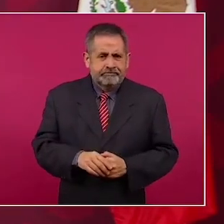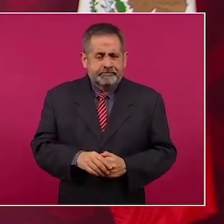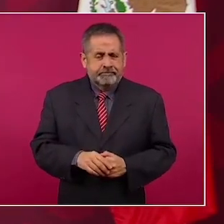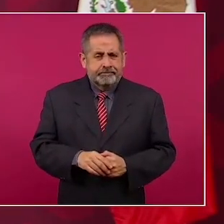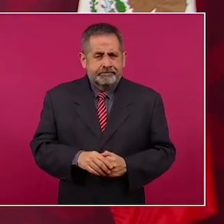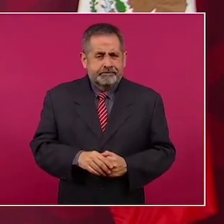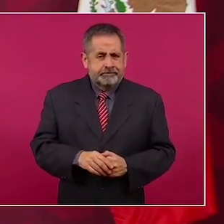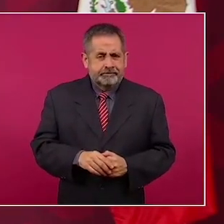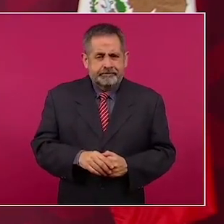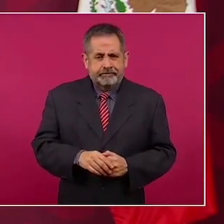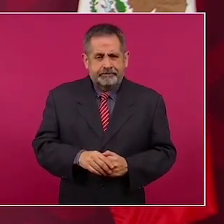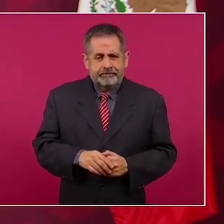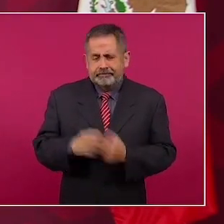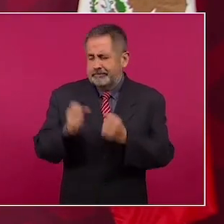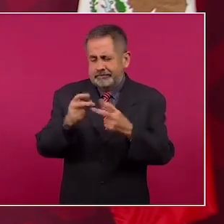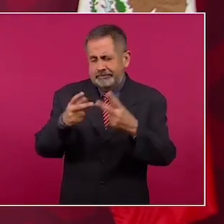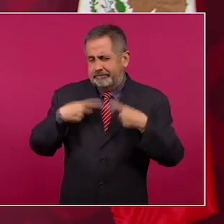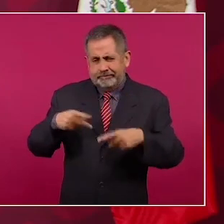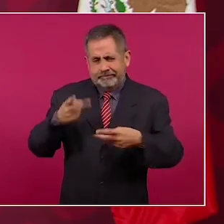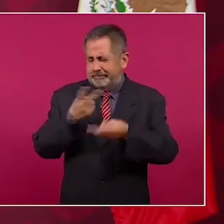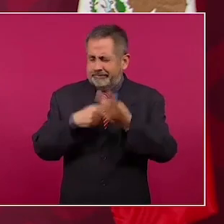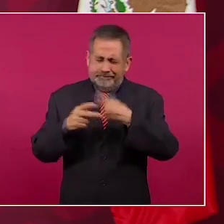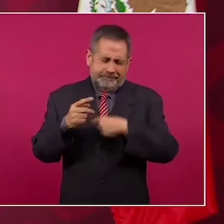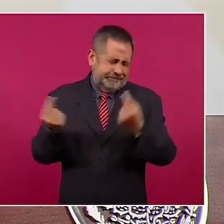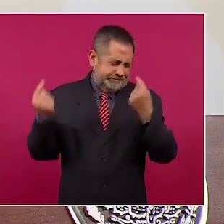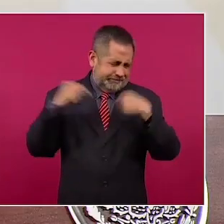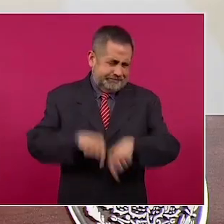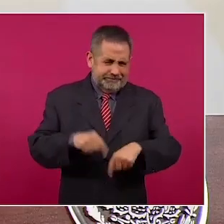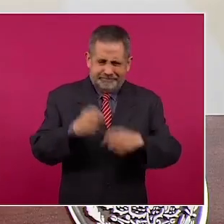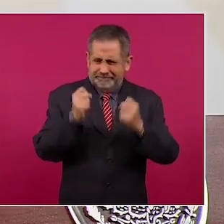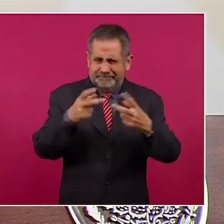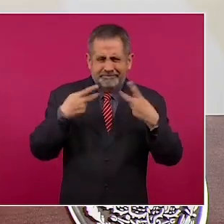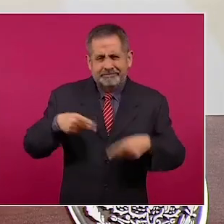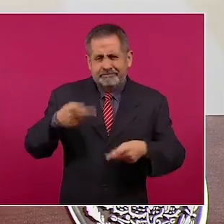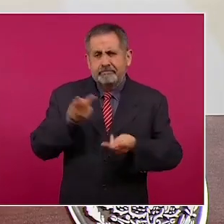petroleros, mucha gente, mucha, mucha gente del pueblo.